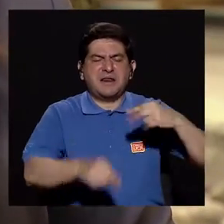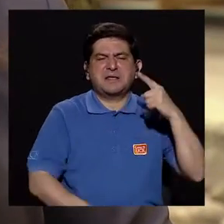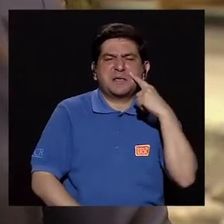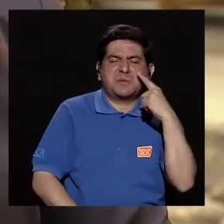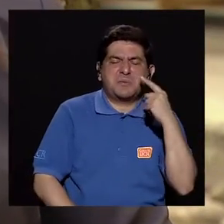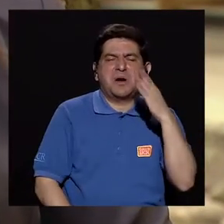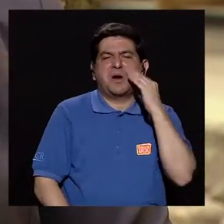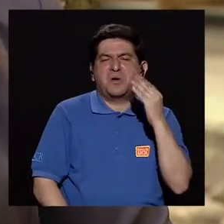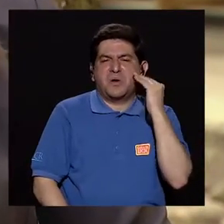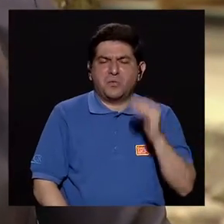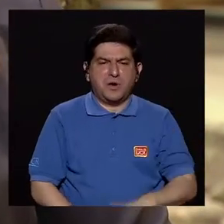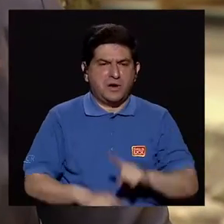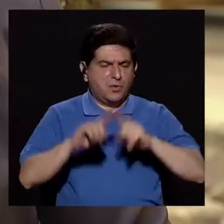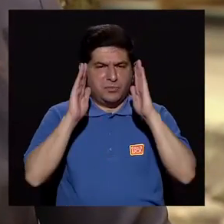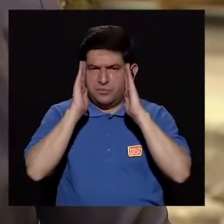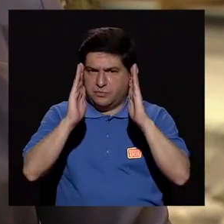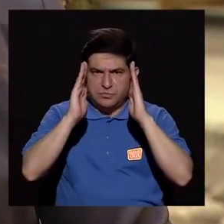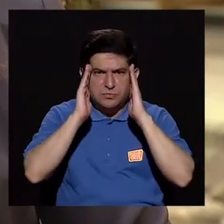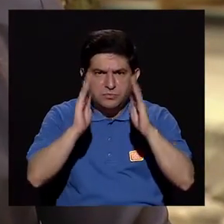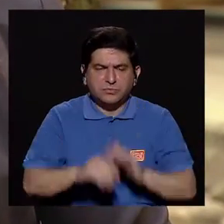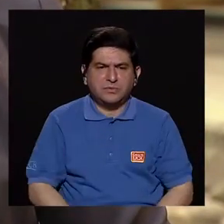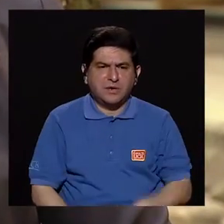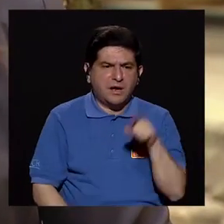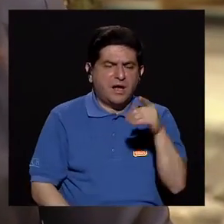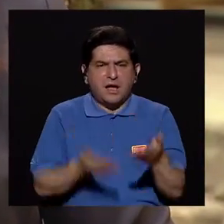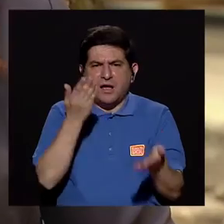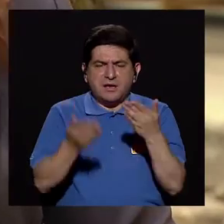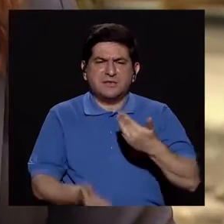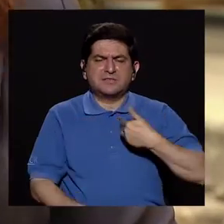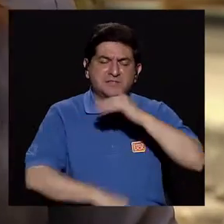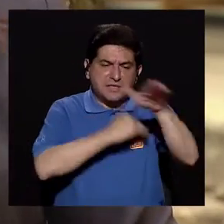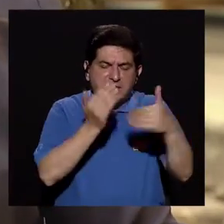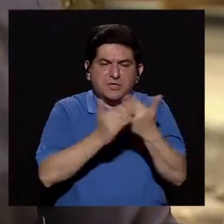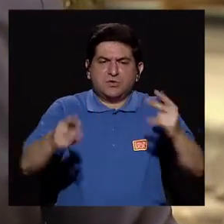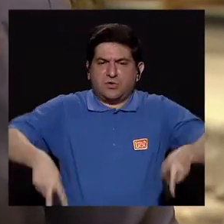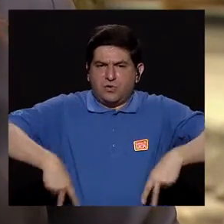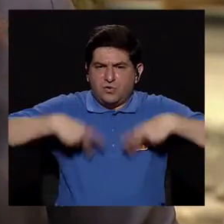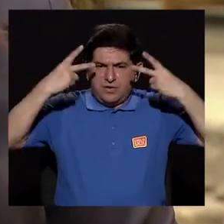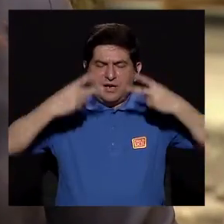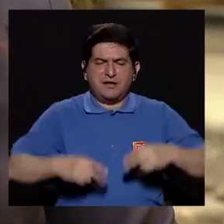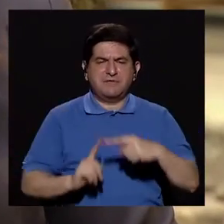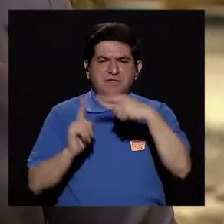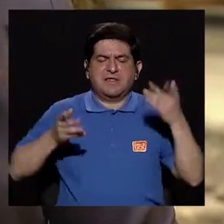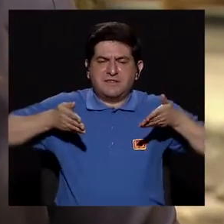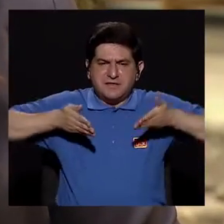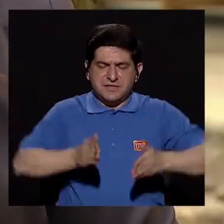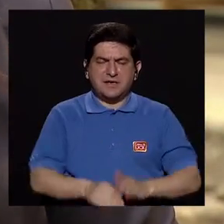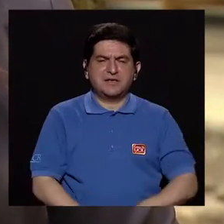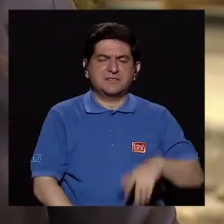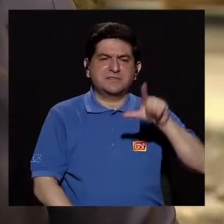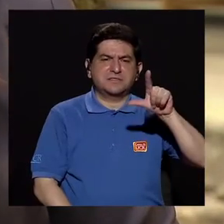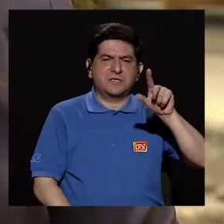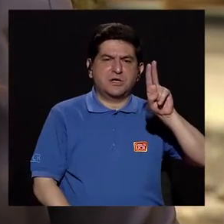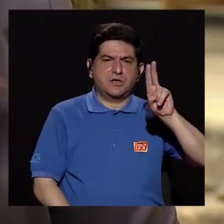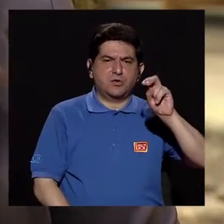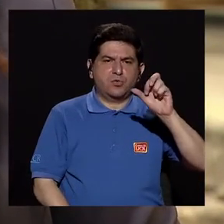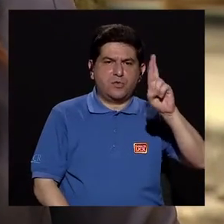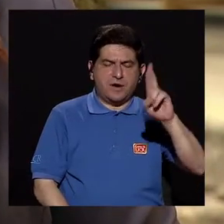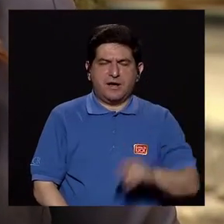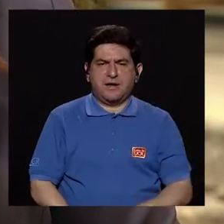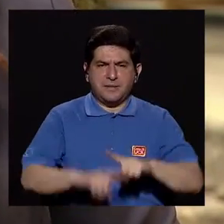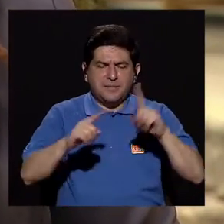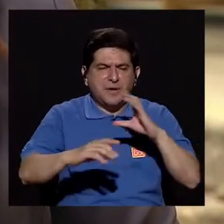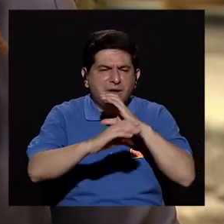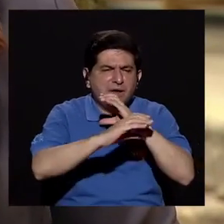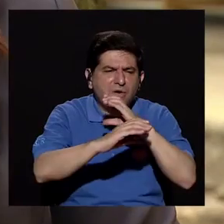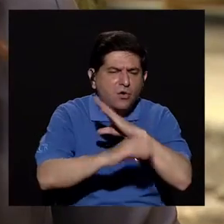abuelito y es como que no le tomamos la atención a esos lunares que nos acompañan toda la vida desde que nacemos. ¿Qué es lo que deberíamos de detectar o